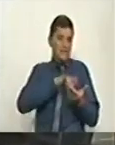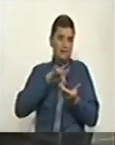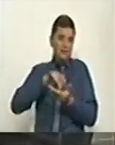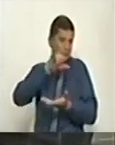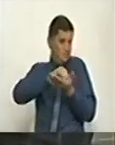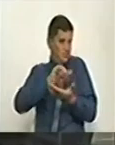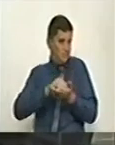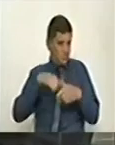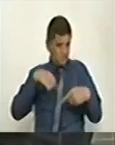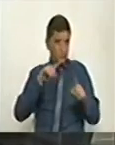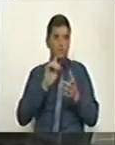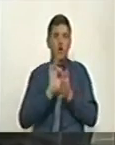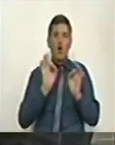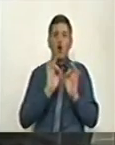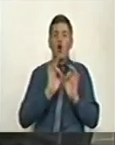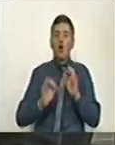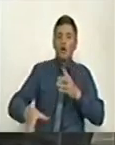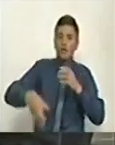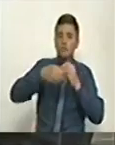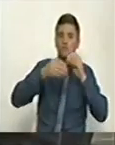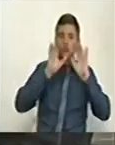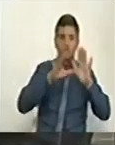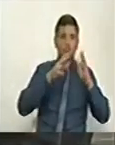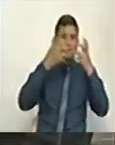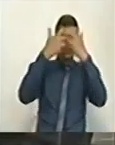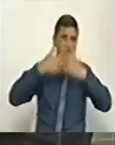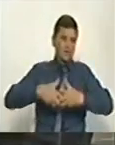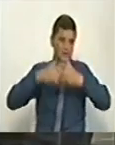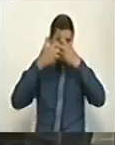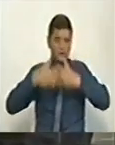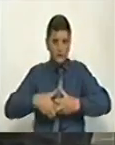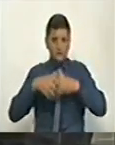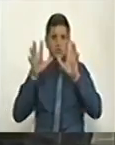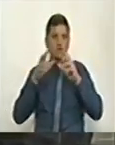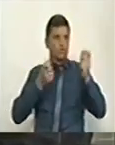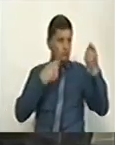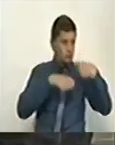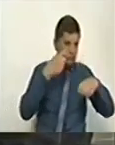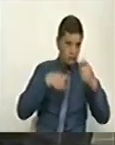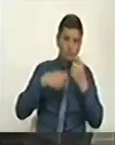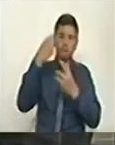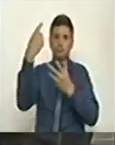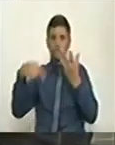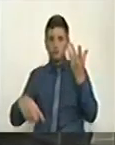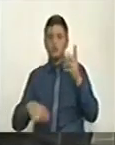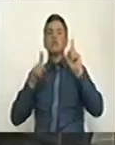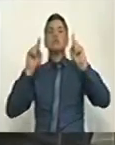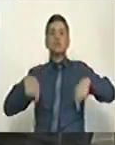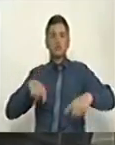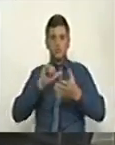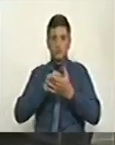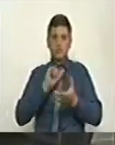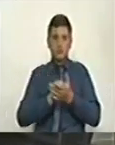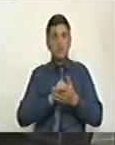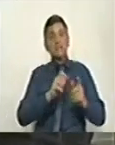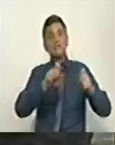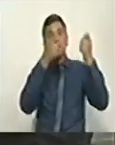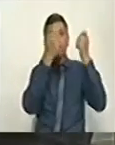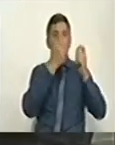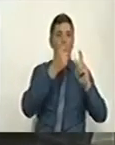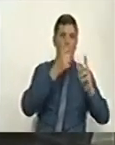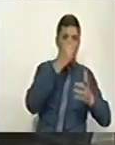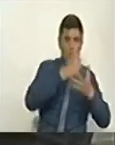aportes o suscripciones del Estado a empresas industriales y comerciales, las que decreten exenciones de impuestos, contribuciones